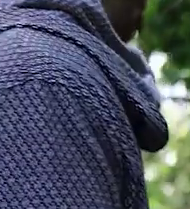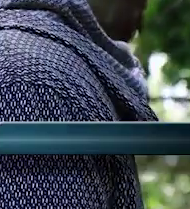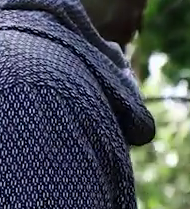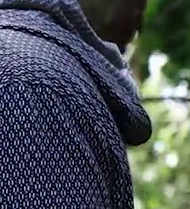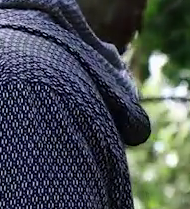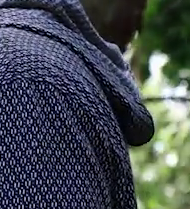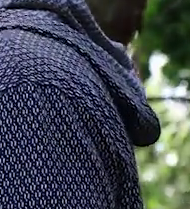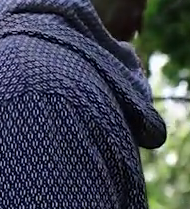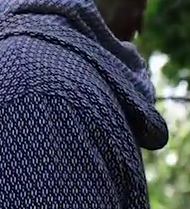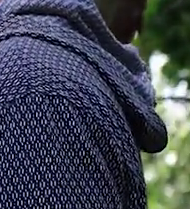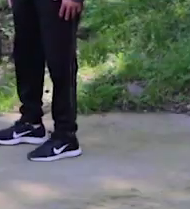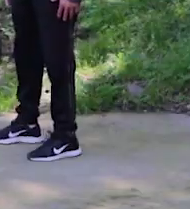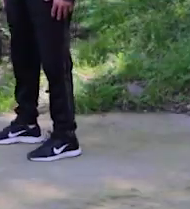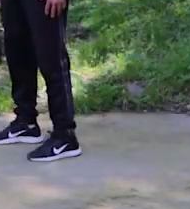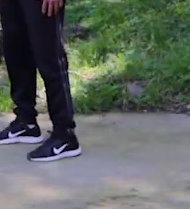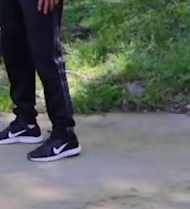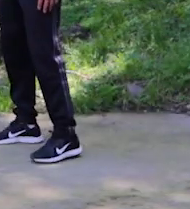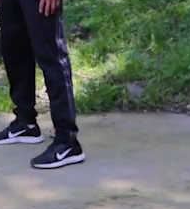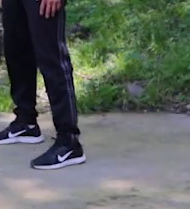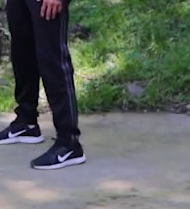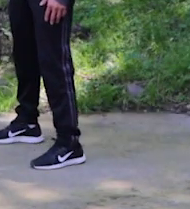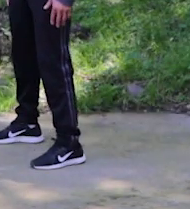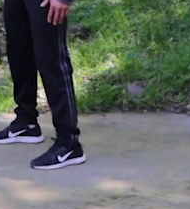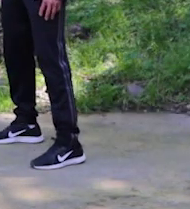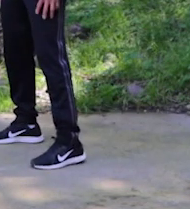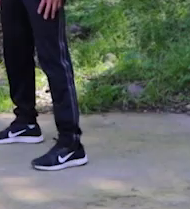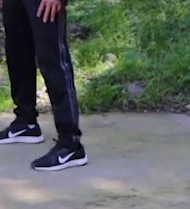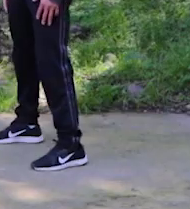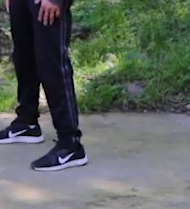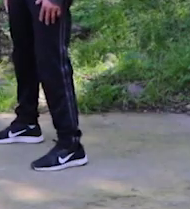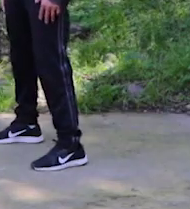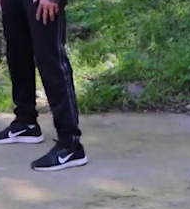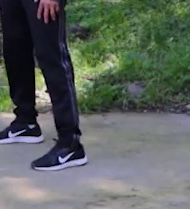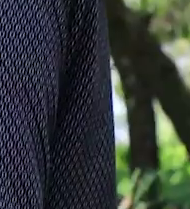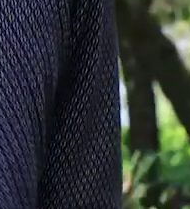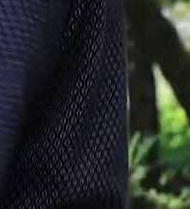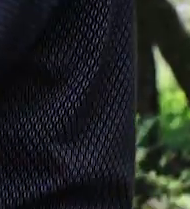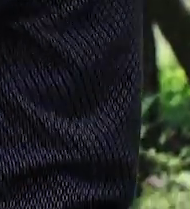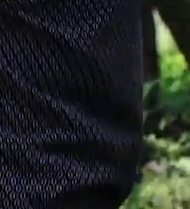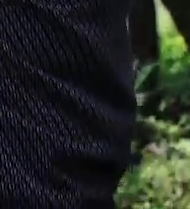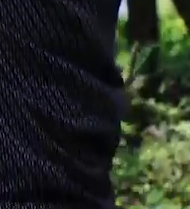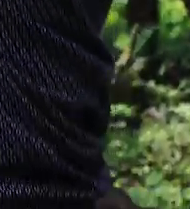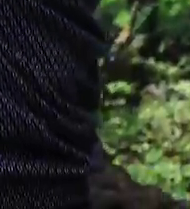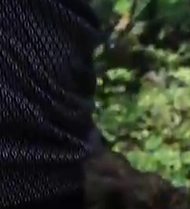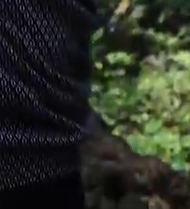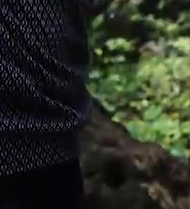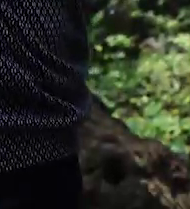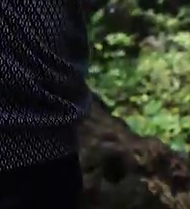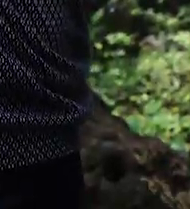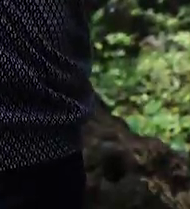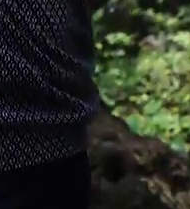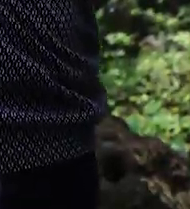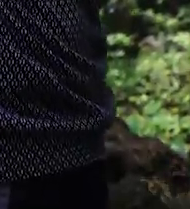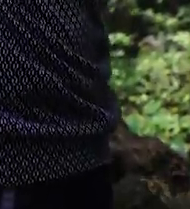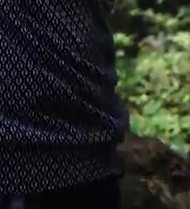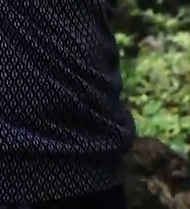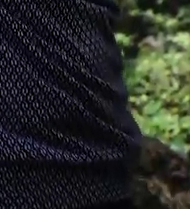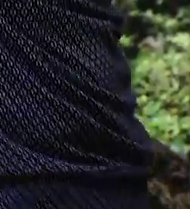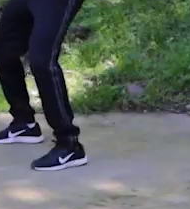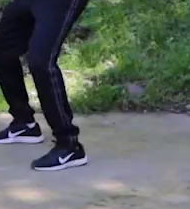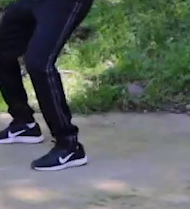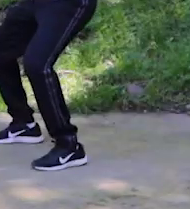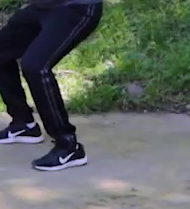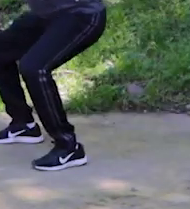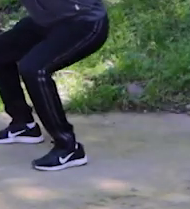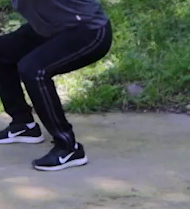pararnos. Vamos a abrir nuestro compás. De tal manera que nos estamos cómodos. Extendemos brazo al frente y